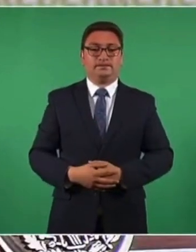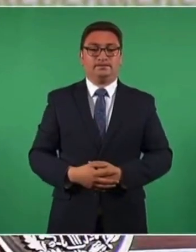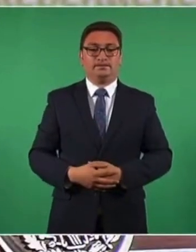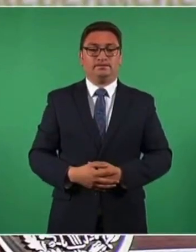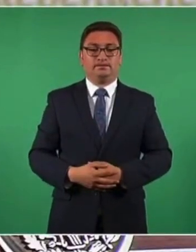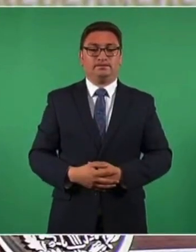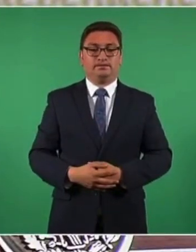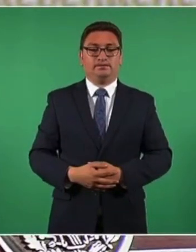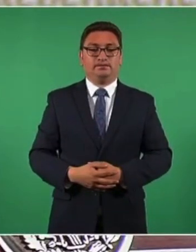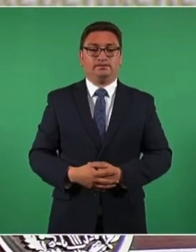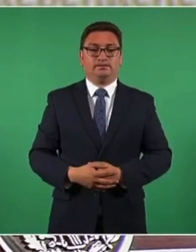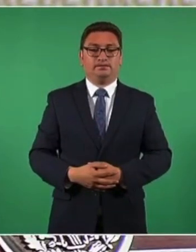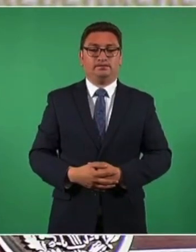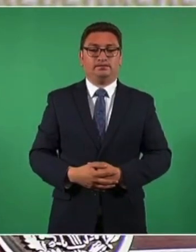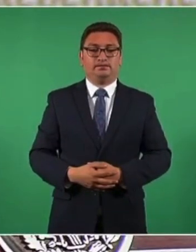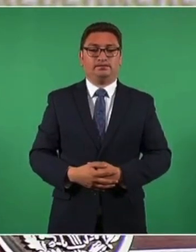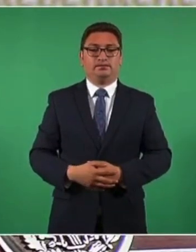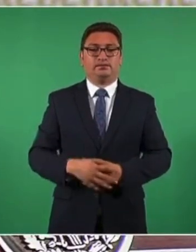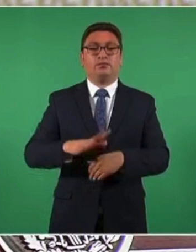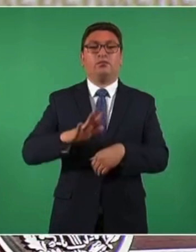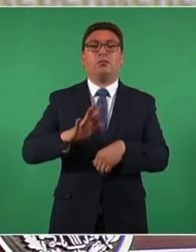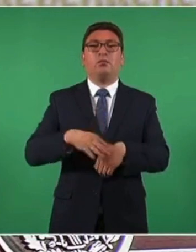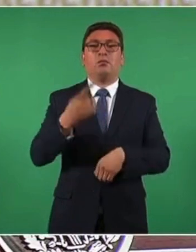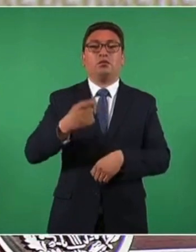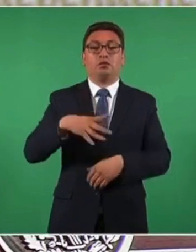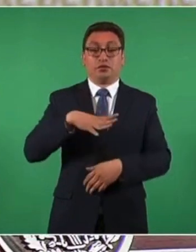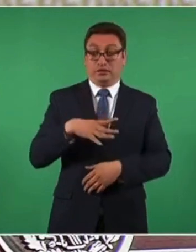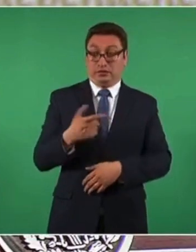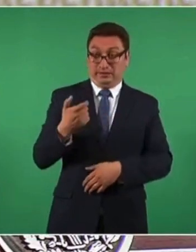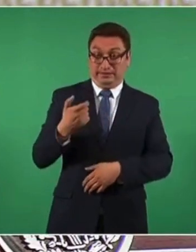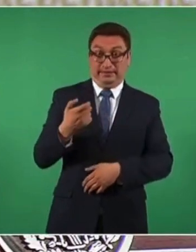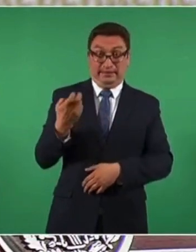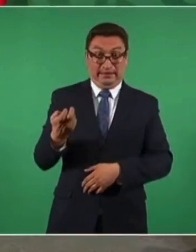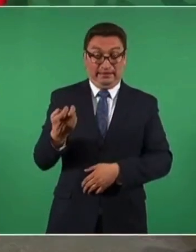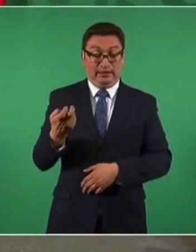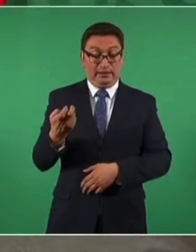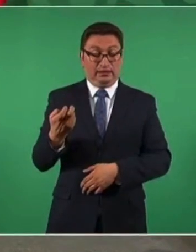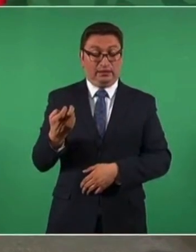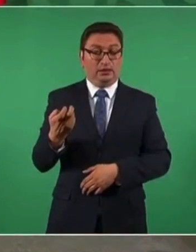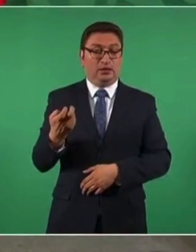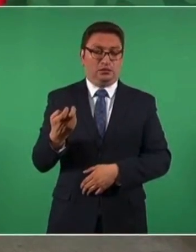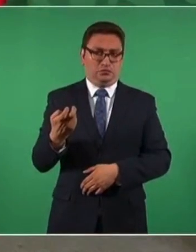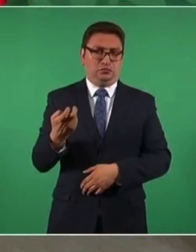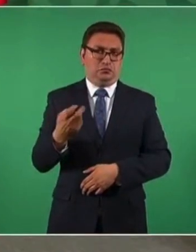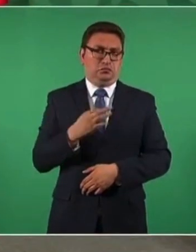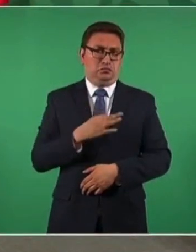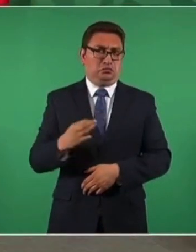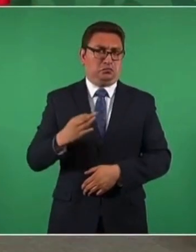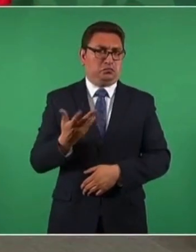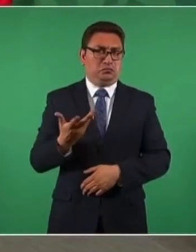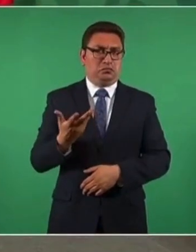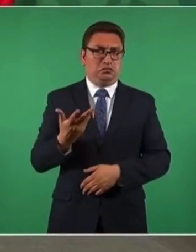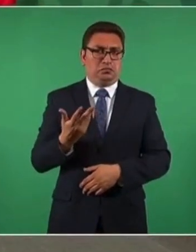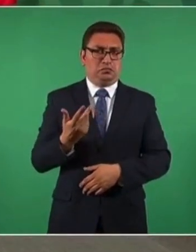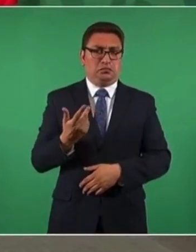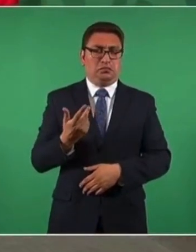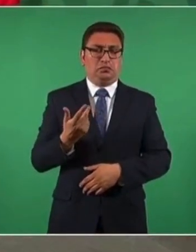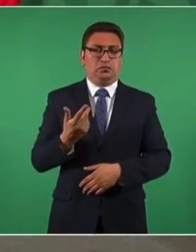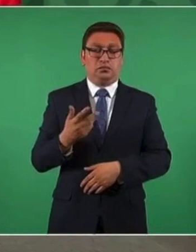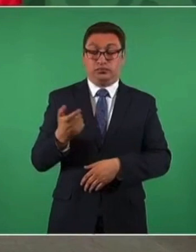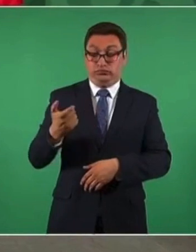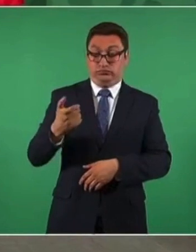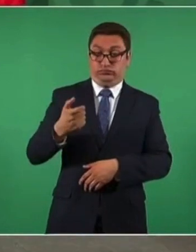Porque si se tiene ese dinero, pagan por ese